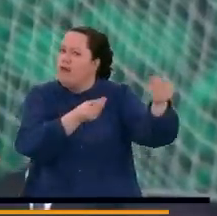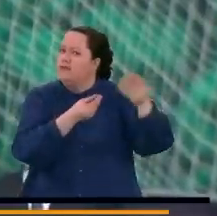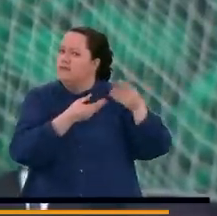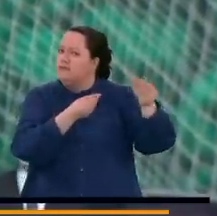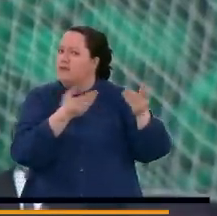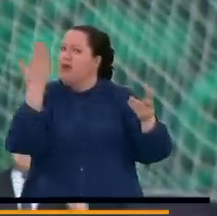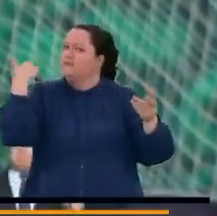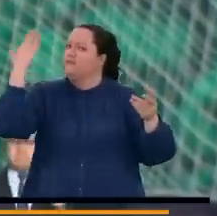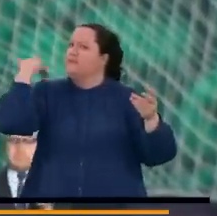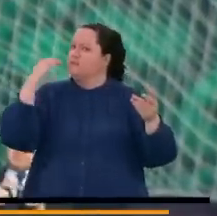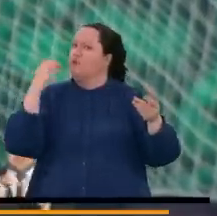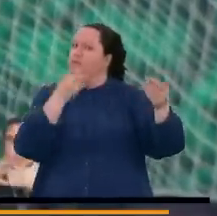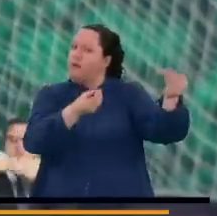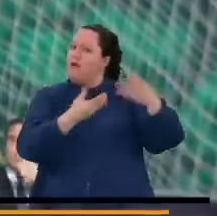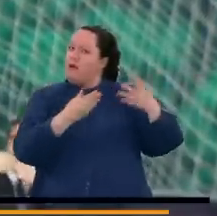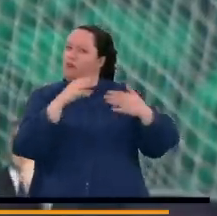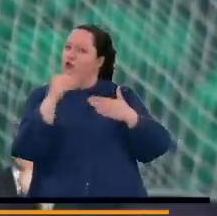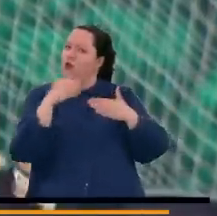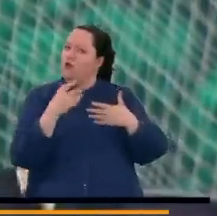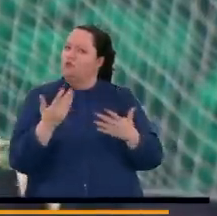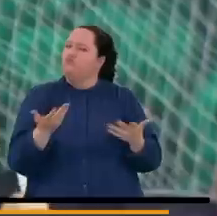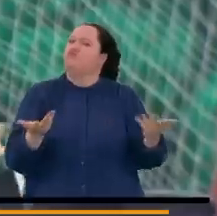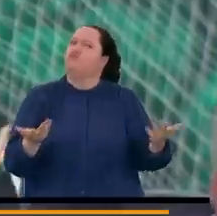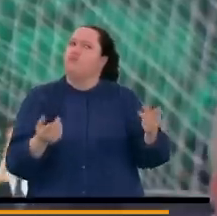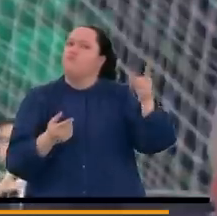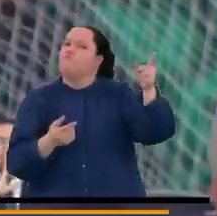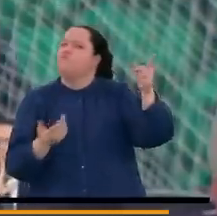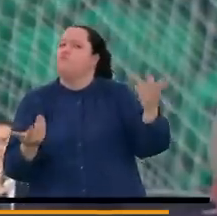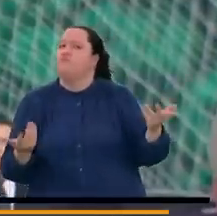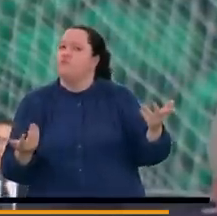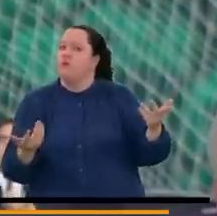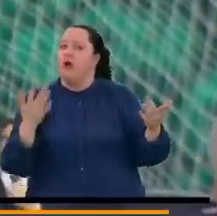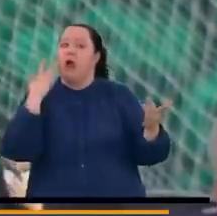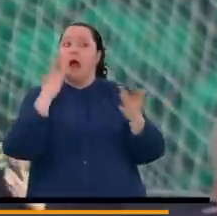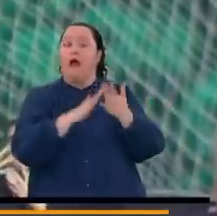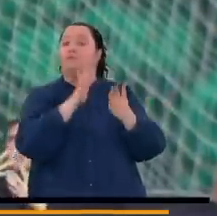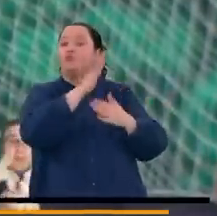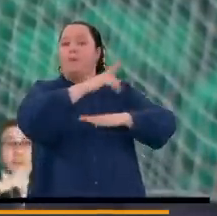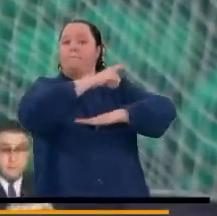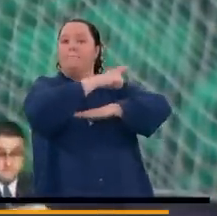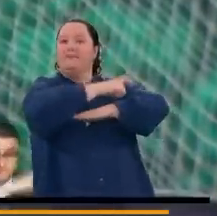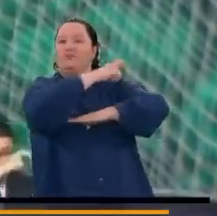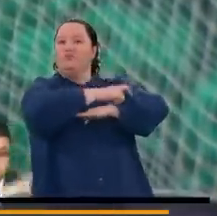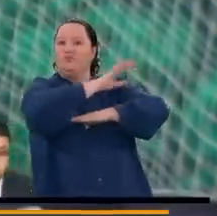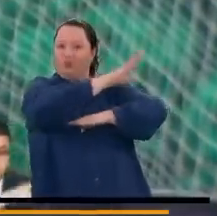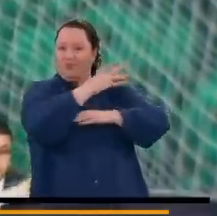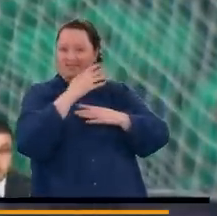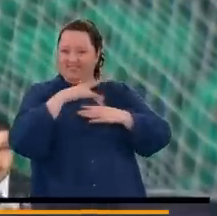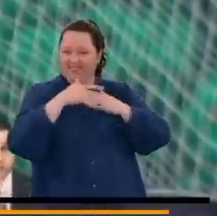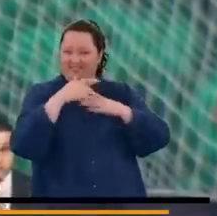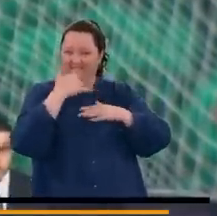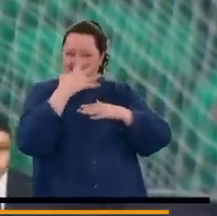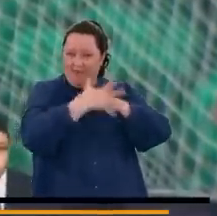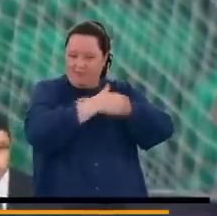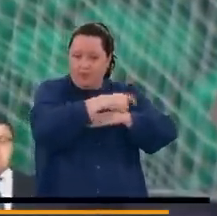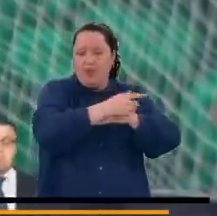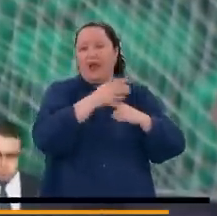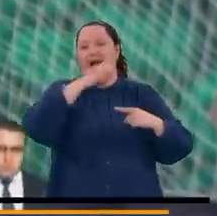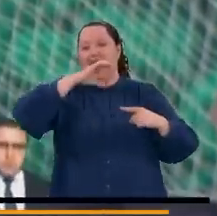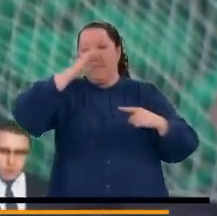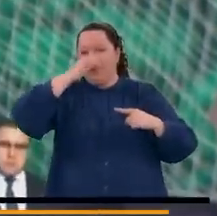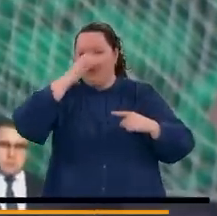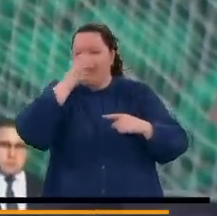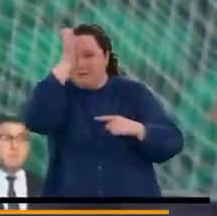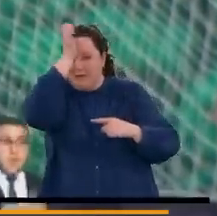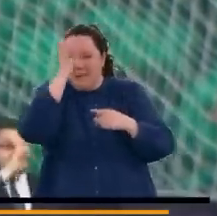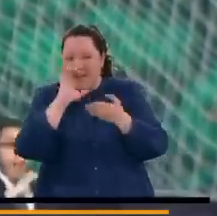entraban a Colombia? De los del petróleo, sí, de los del carbón, sí,